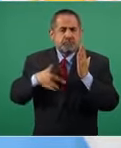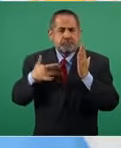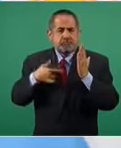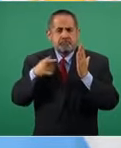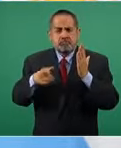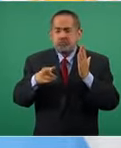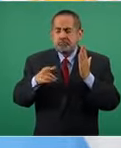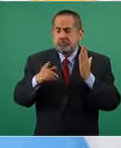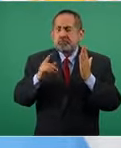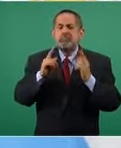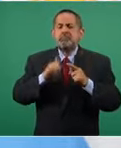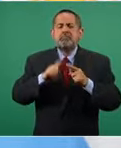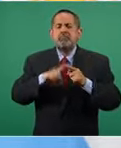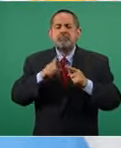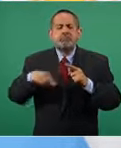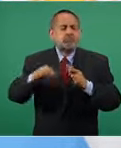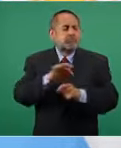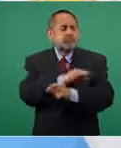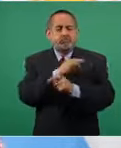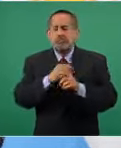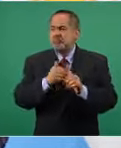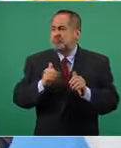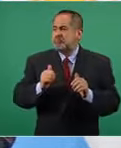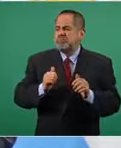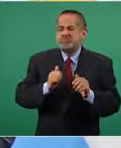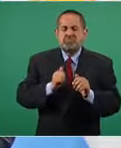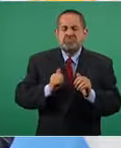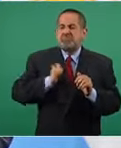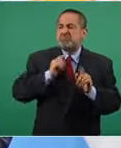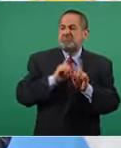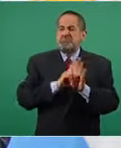recibieron esa vacunación salteando protocolos